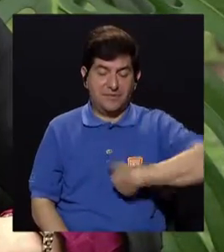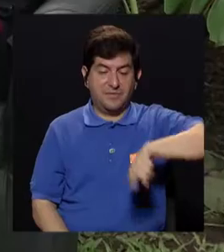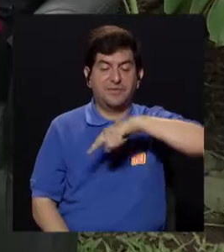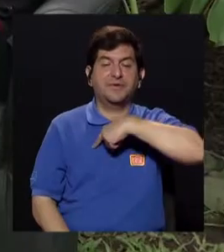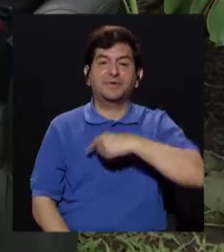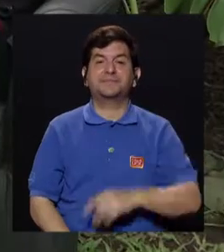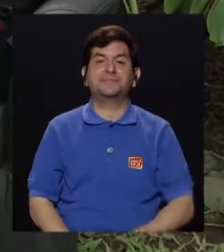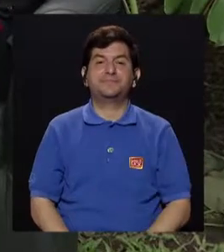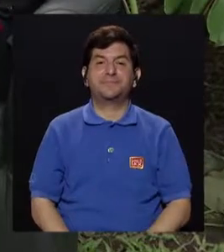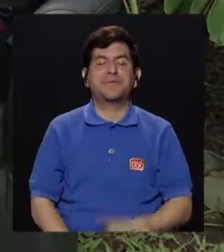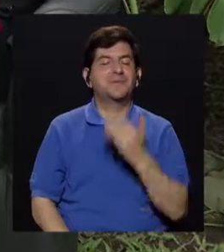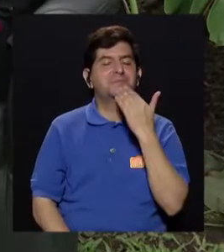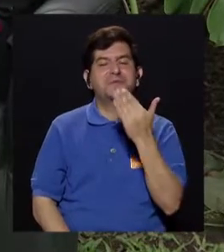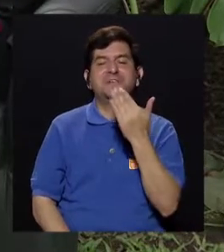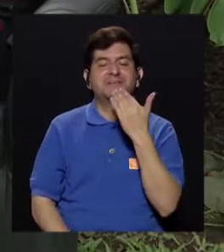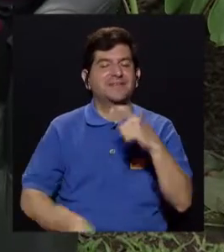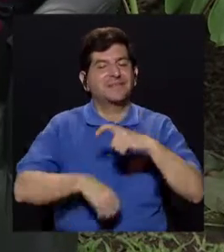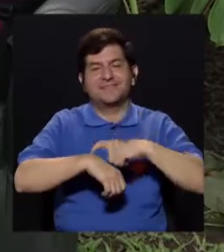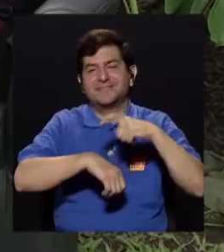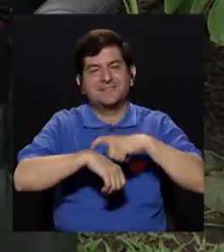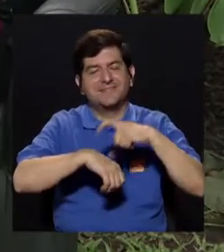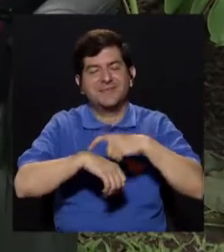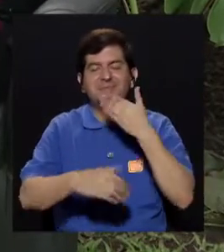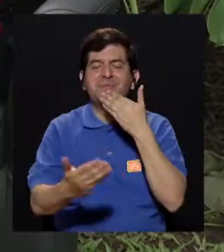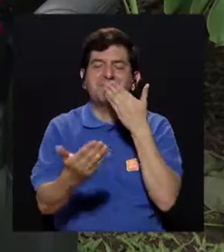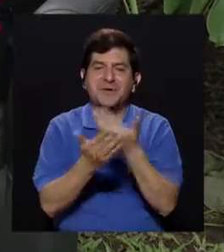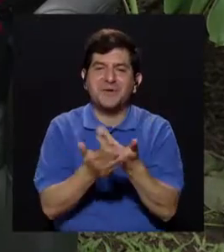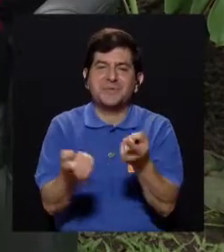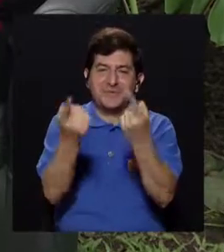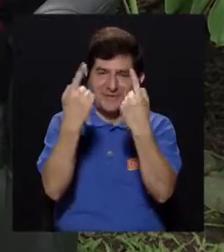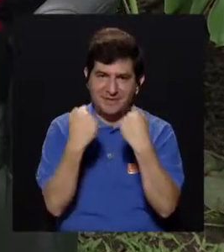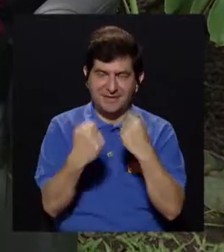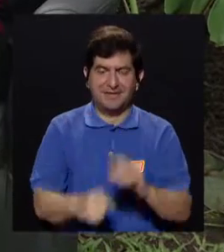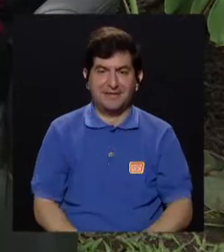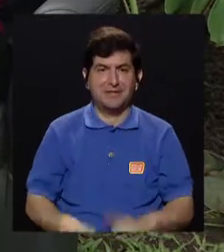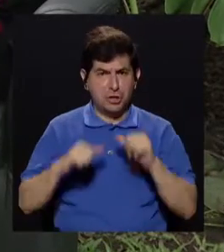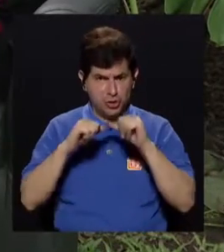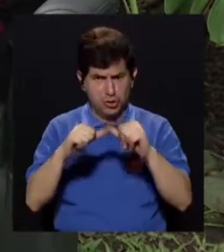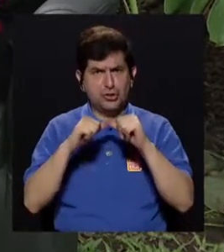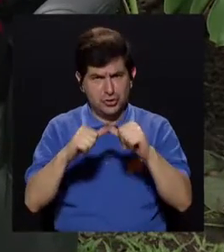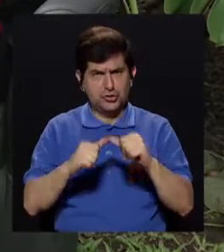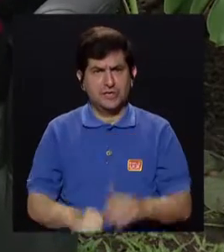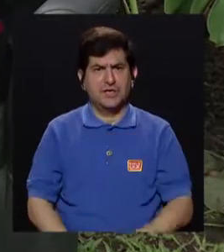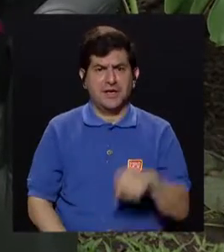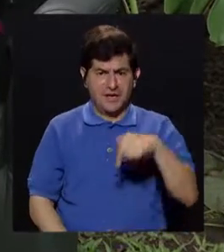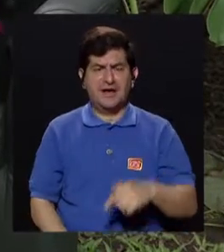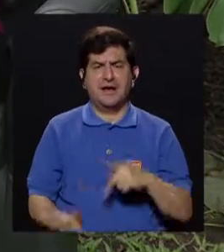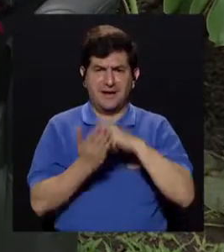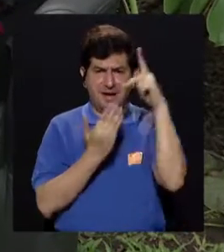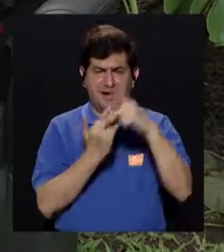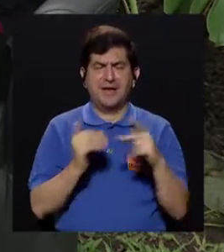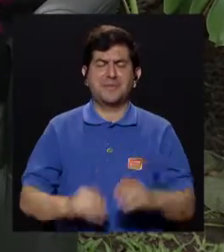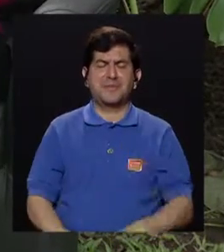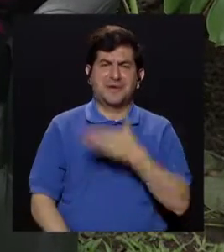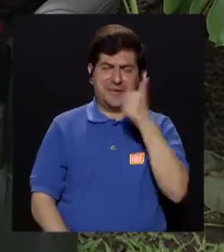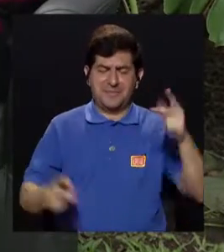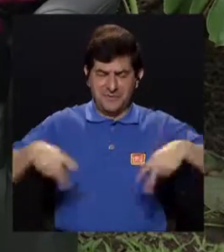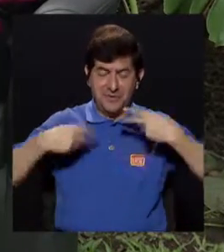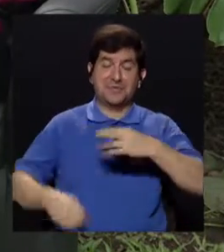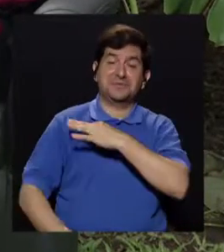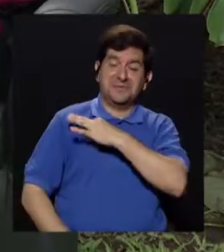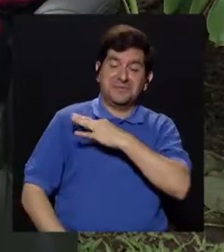comida. Viera que le agradecemos mucho Ligia su tiempo, la gentileza que tuvo por acompañarnos y esperamos que siga viniendo más seguido a Vivir Mejor. me invitan, claro.